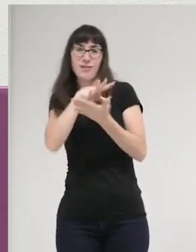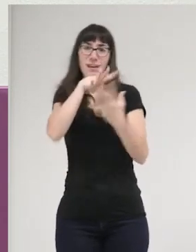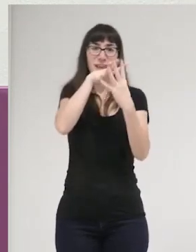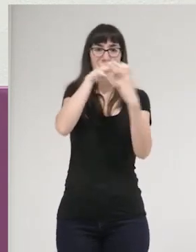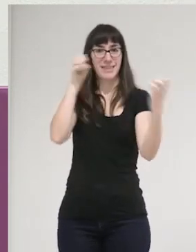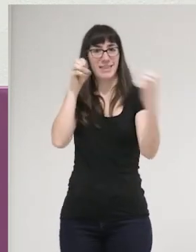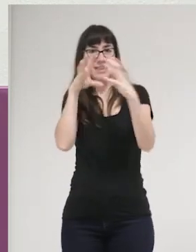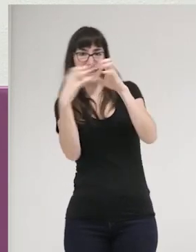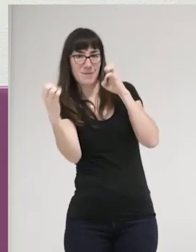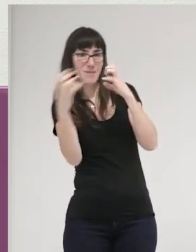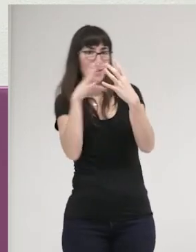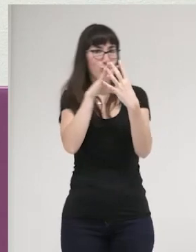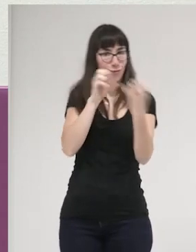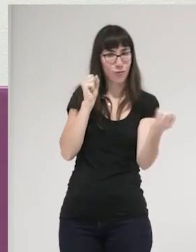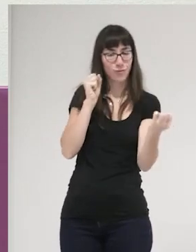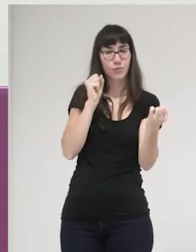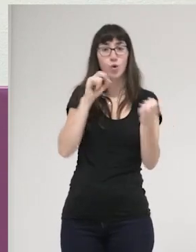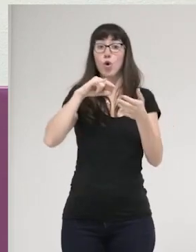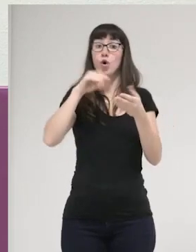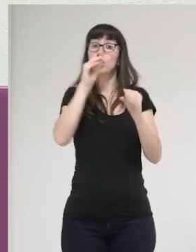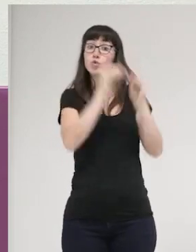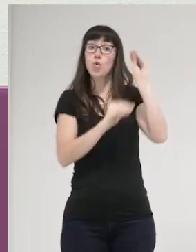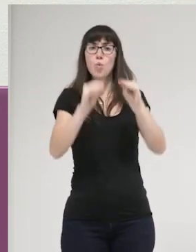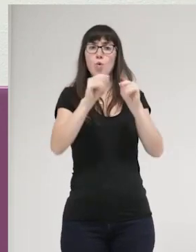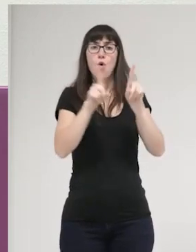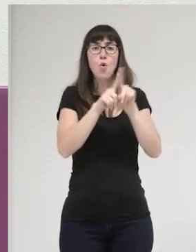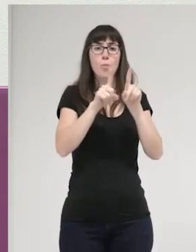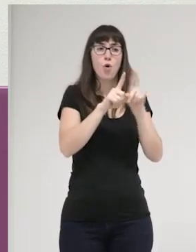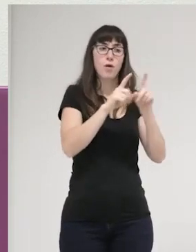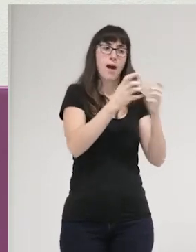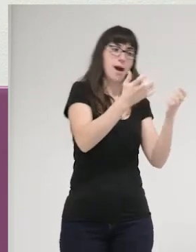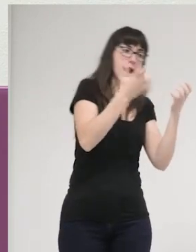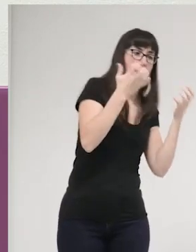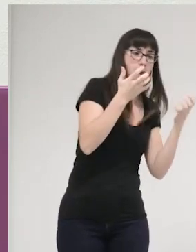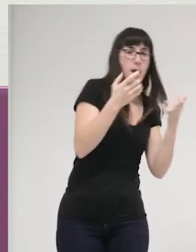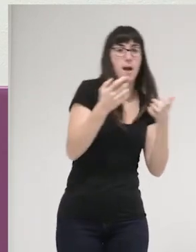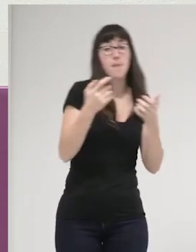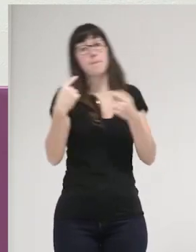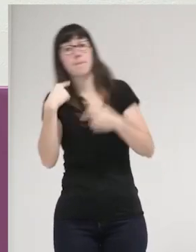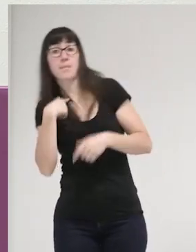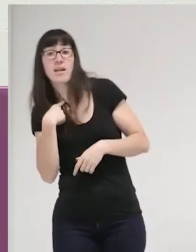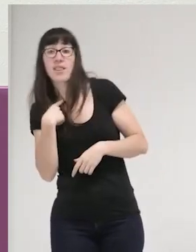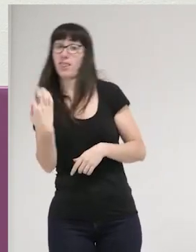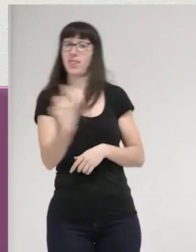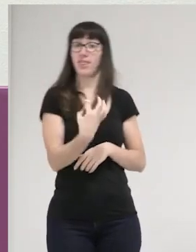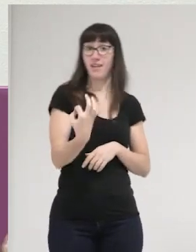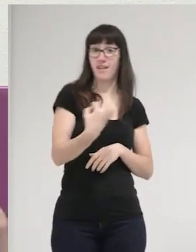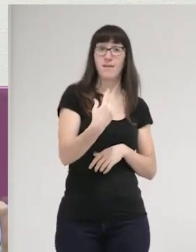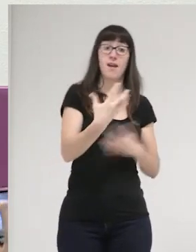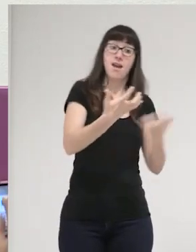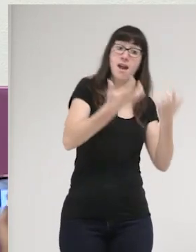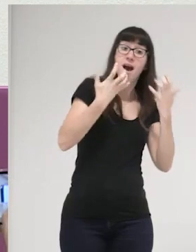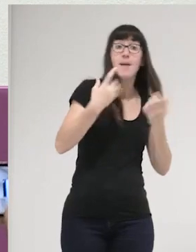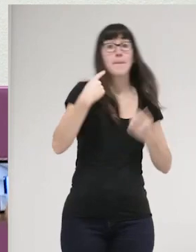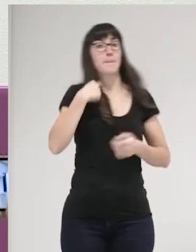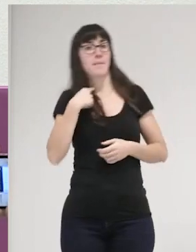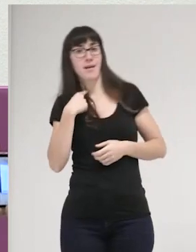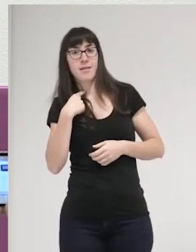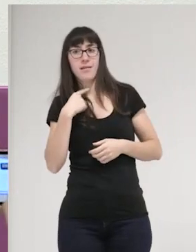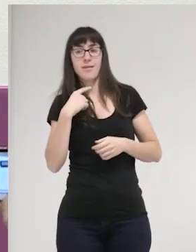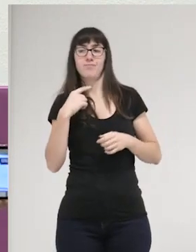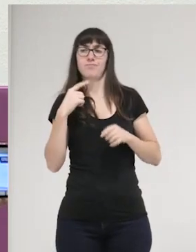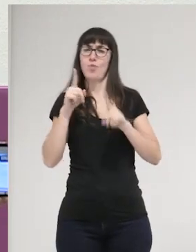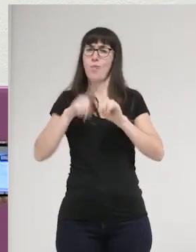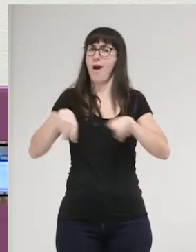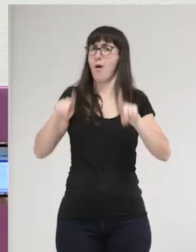soluciones no basadas en la lógica de ganar y perder, de que para que yo gane, alguien tiene que perder. Bueno, quizá eso no siempre tiene por qué